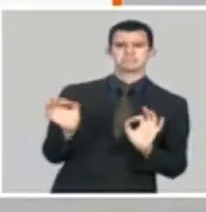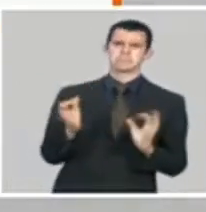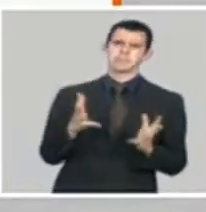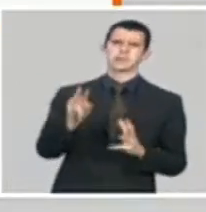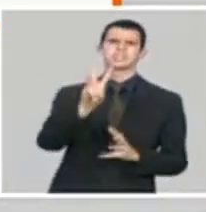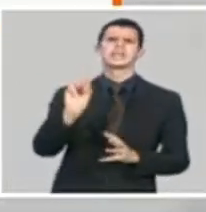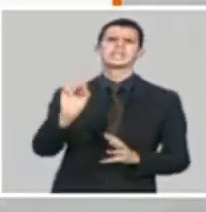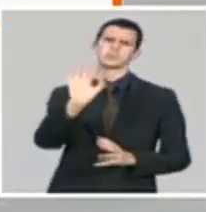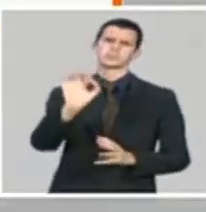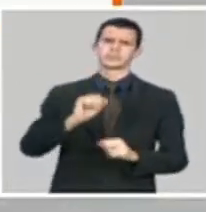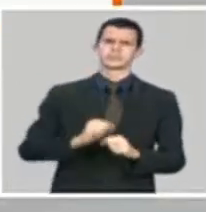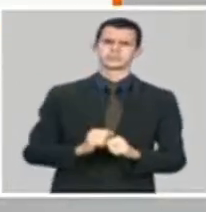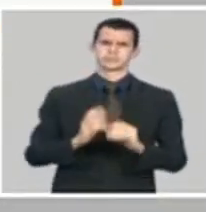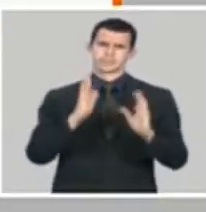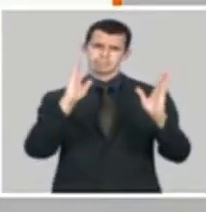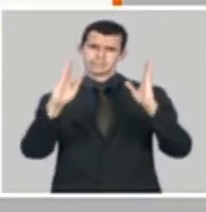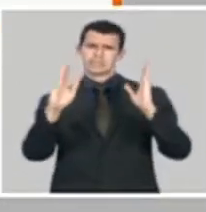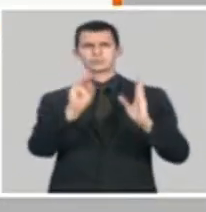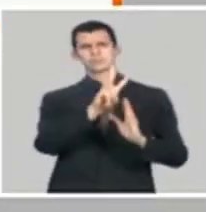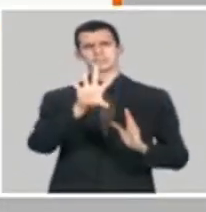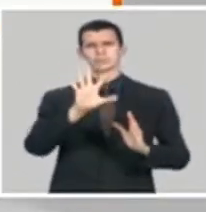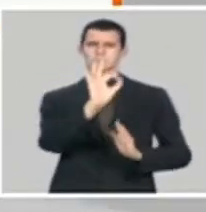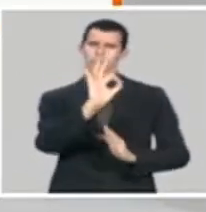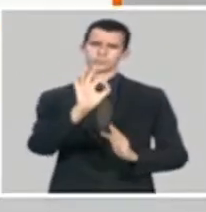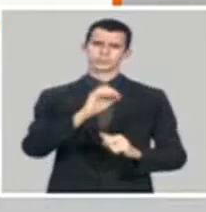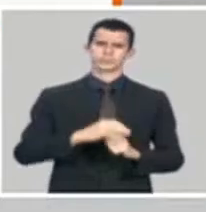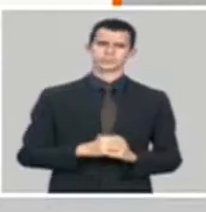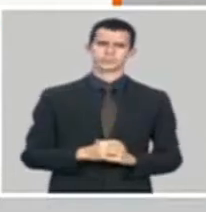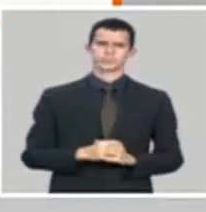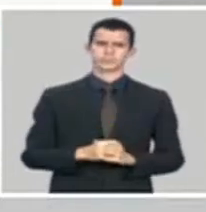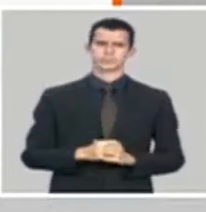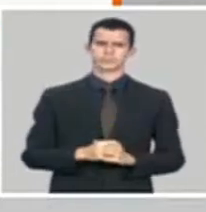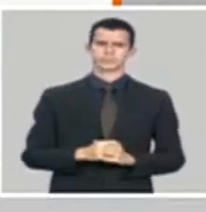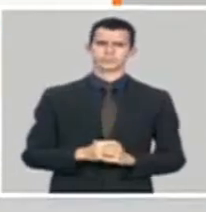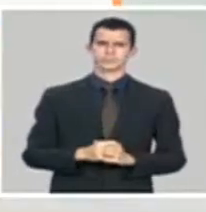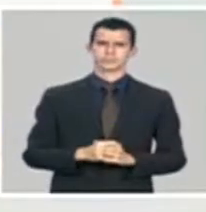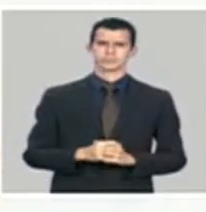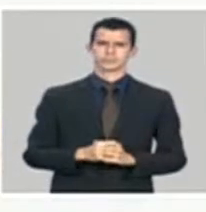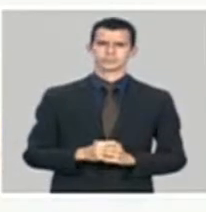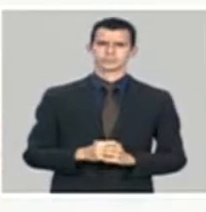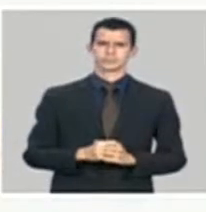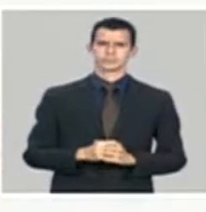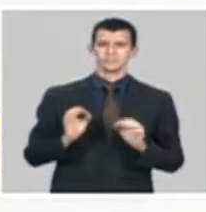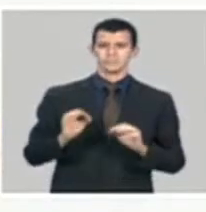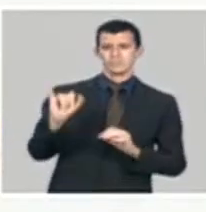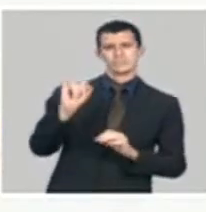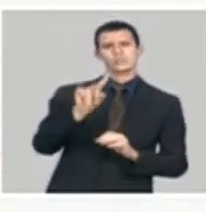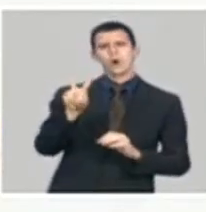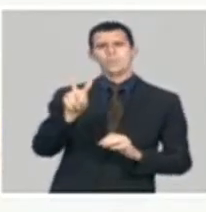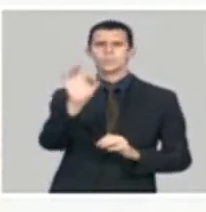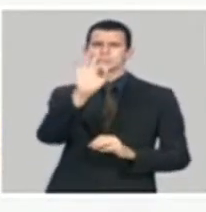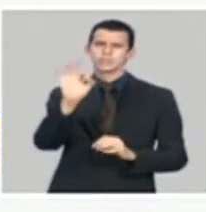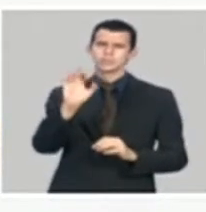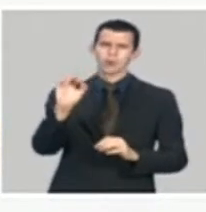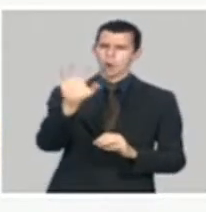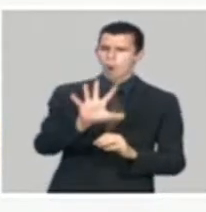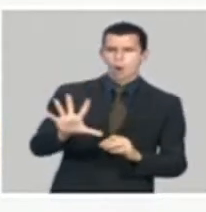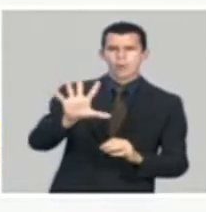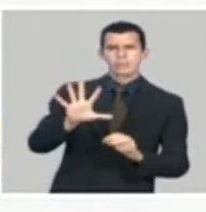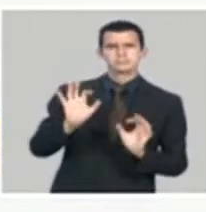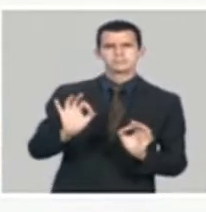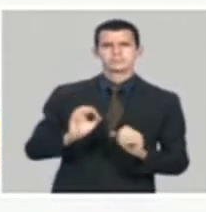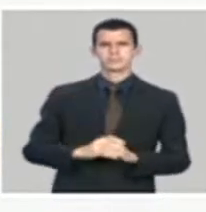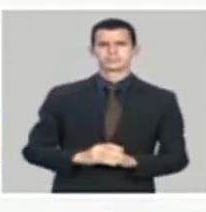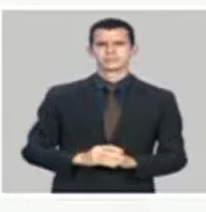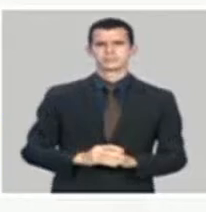35%. Y en el oriente, ha sido un poco más beneficiado, el 62%. Hay 122